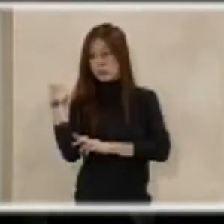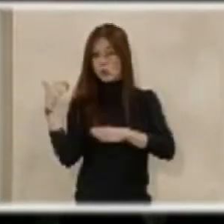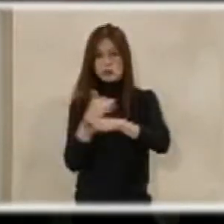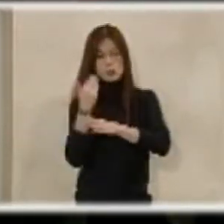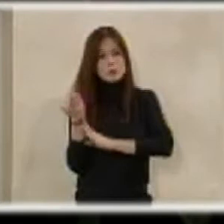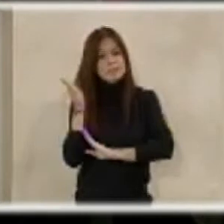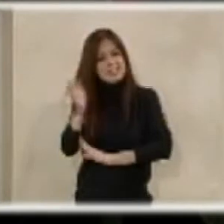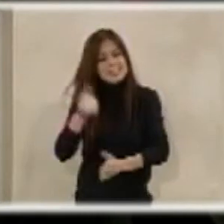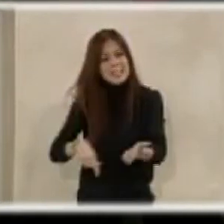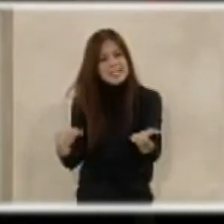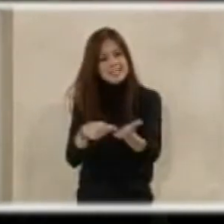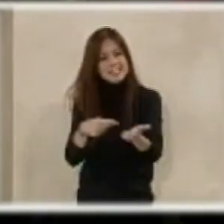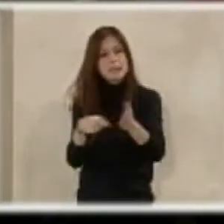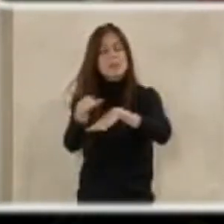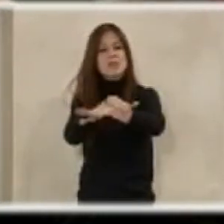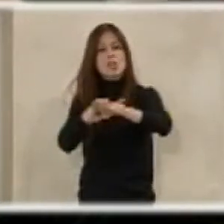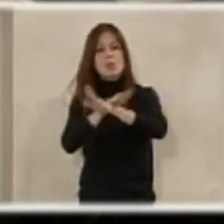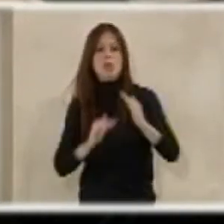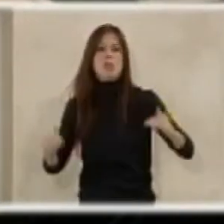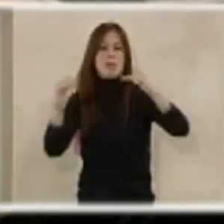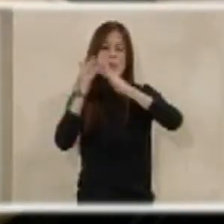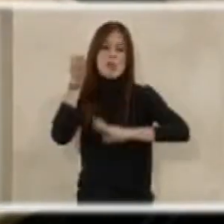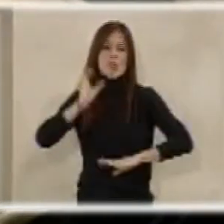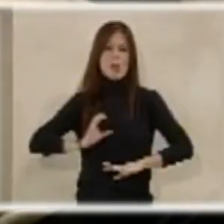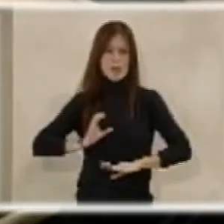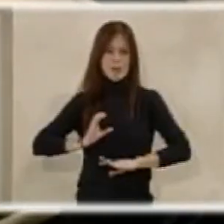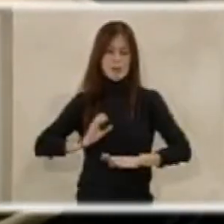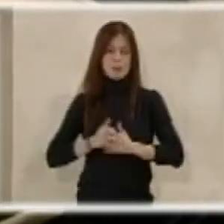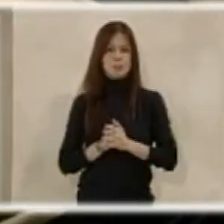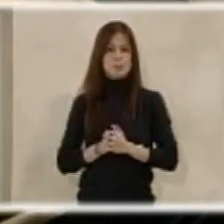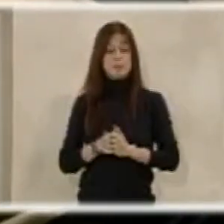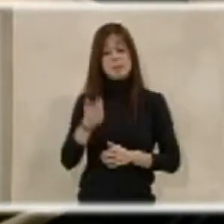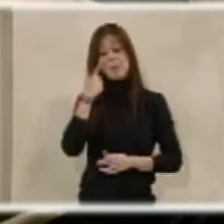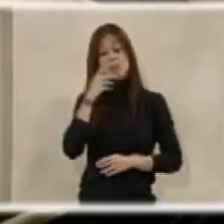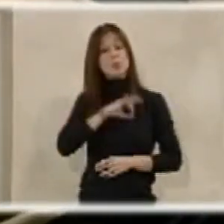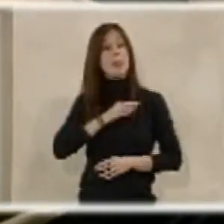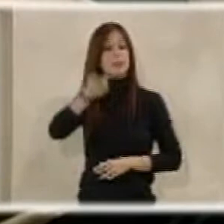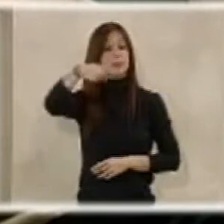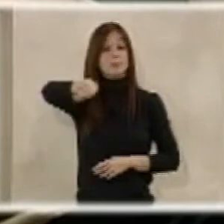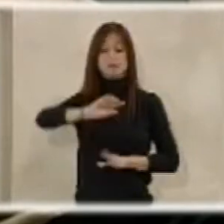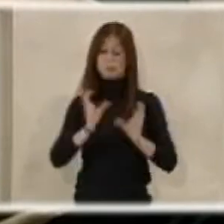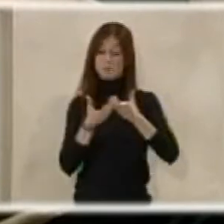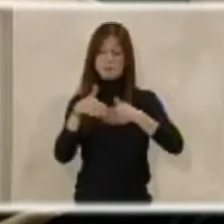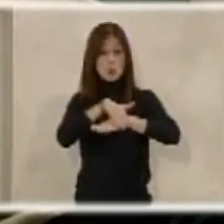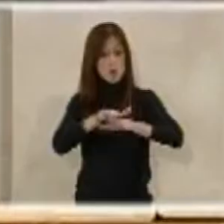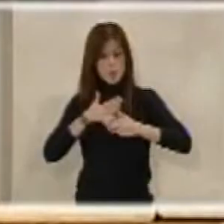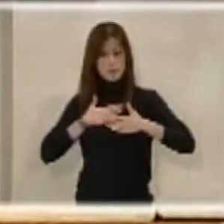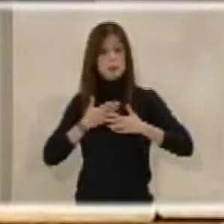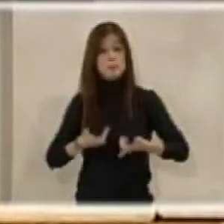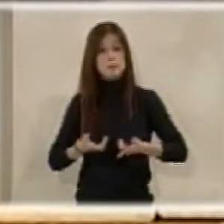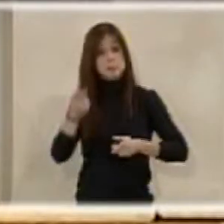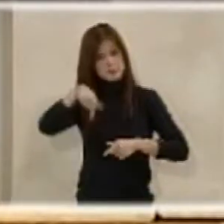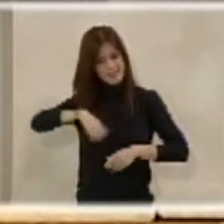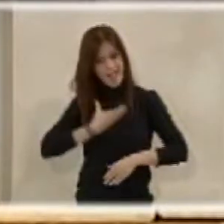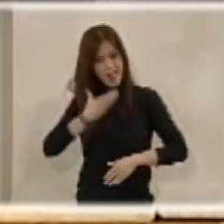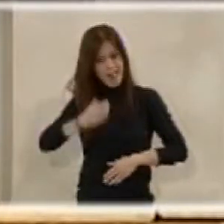donde ya exigíamos al Gobierno la equiparación salarial. Miren ustedes, este equipo de Gobierno también y